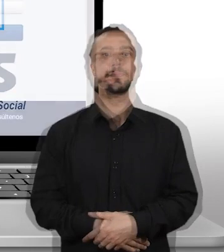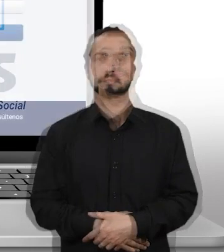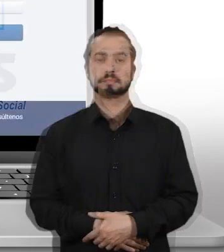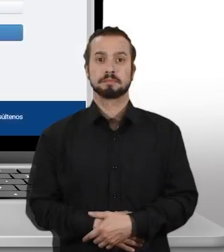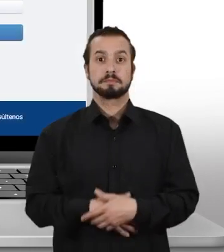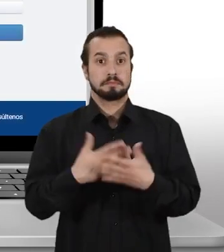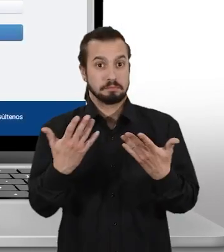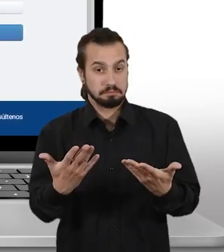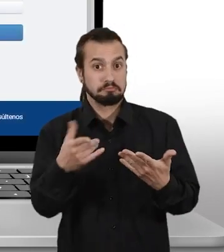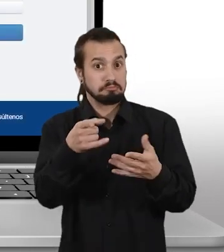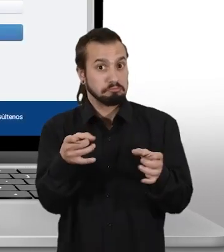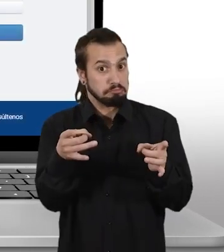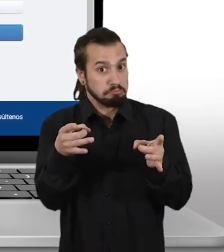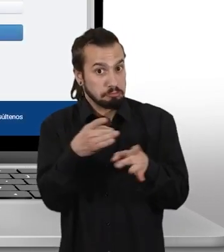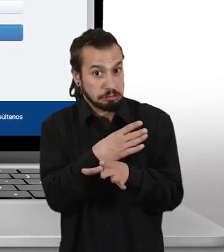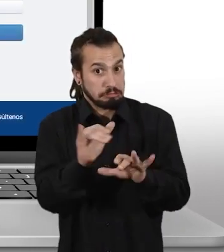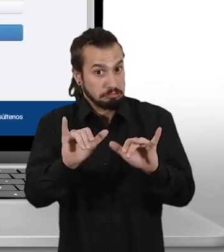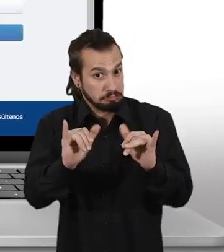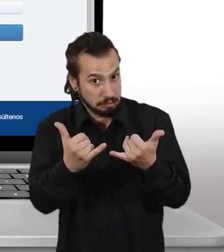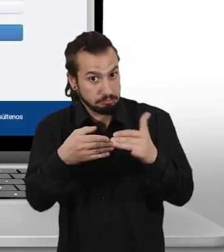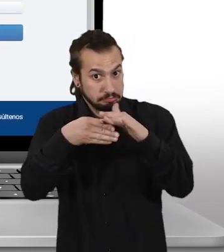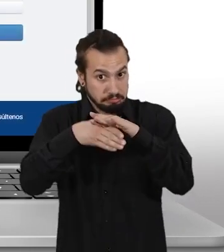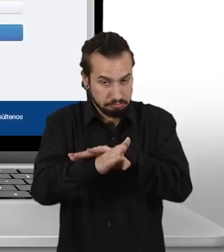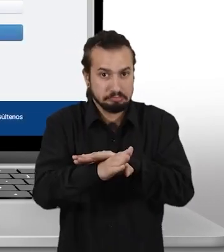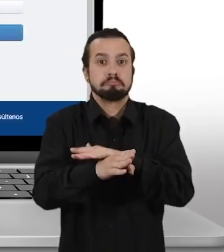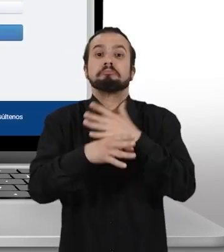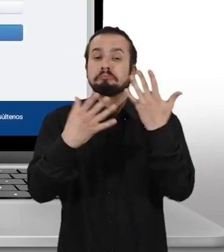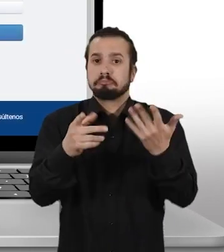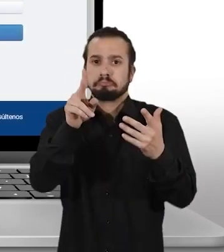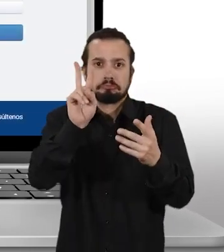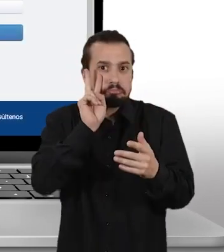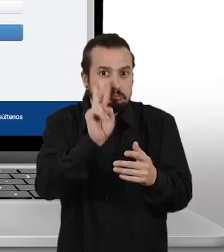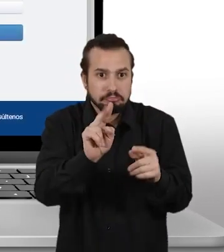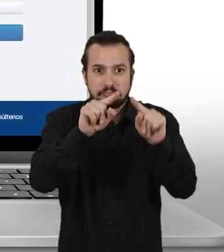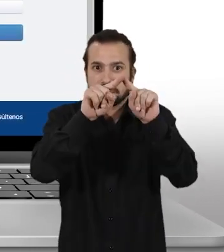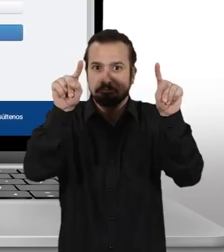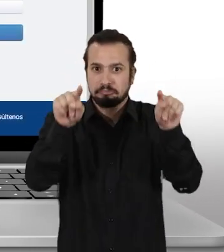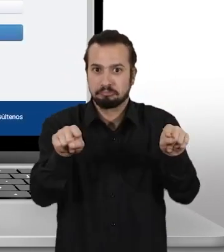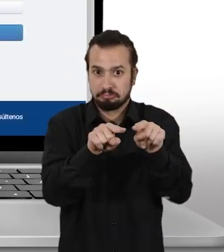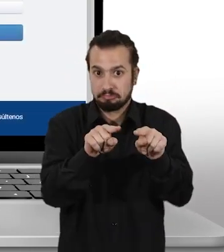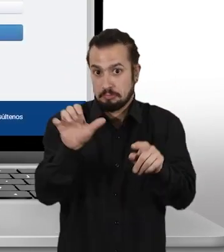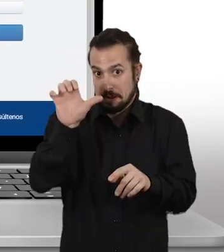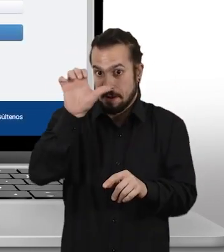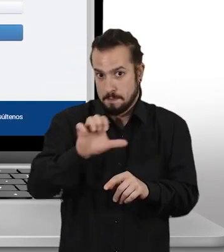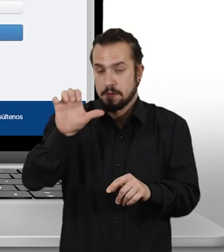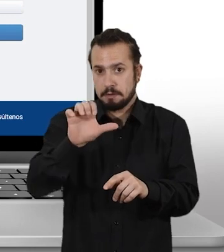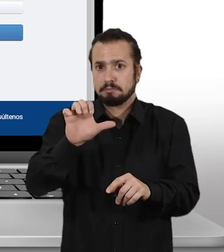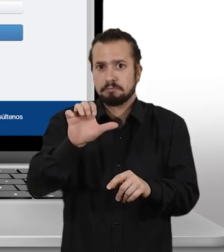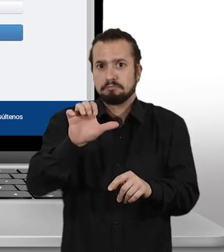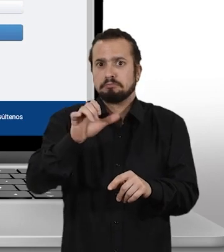Una vez que hayas ingresado, podrás acceder al escritorio de la empresa en la que deseas trabajar.